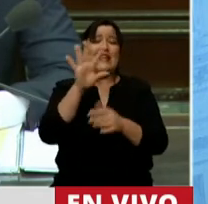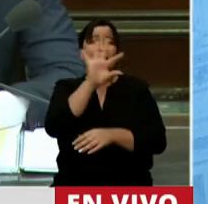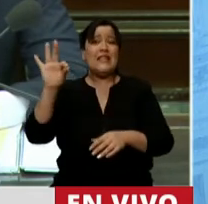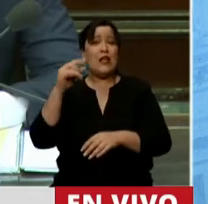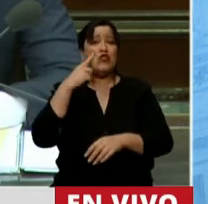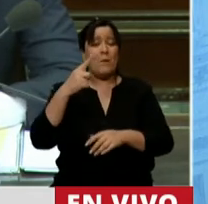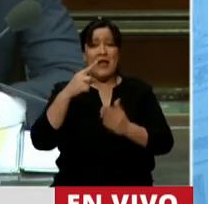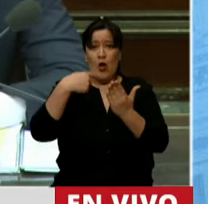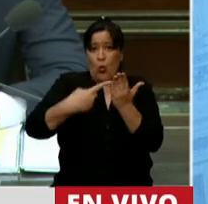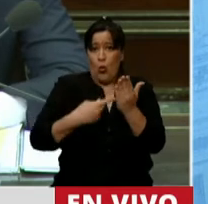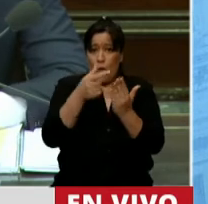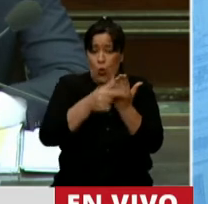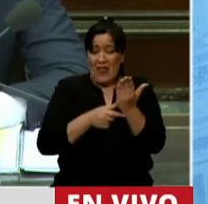Fe.